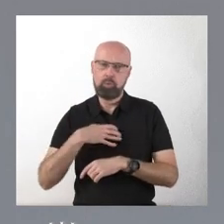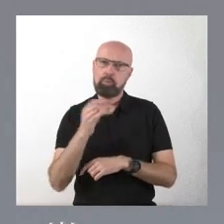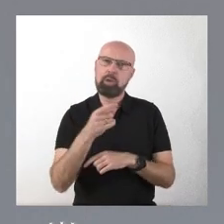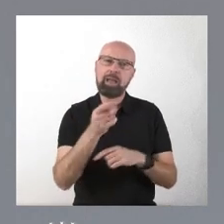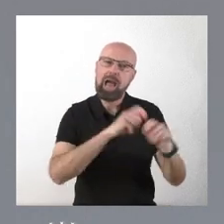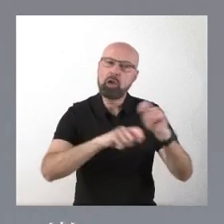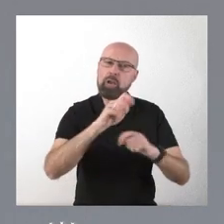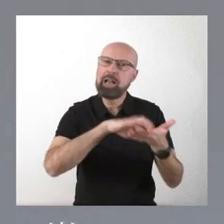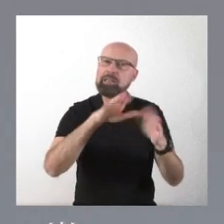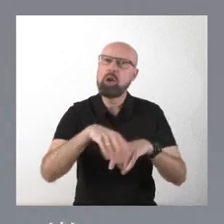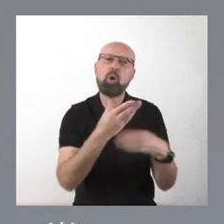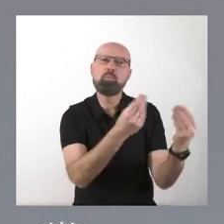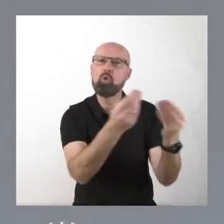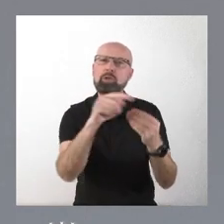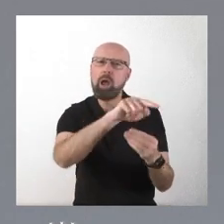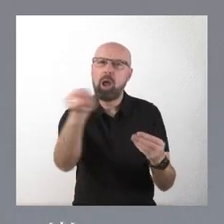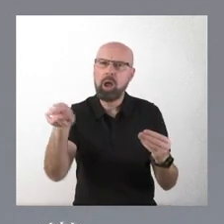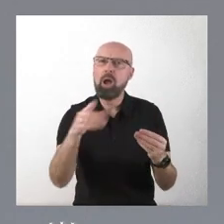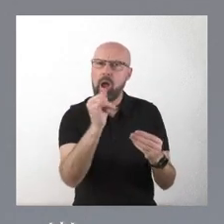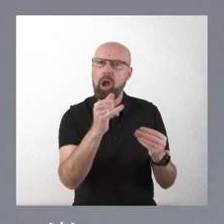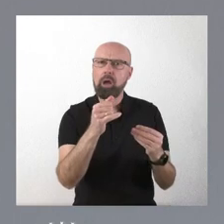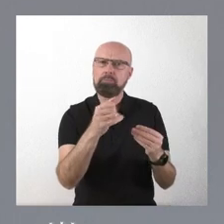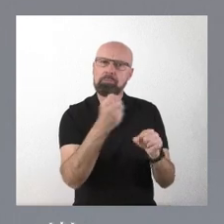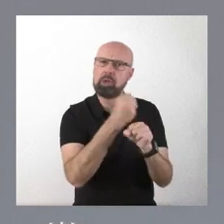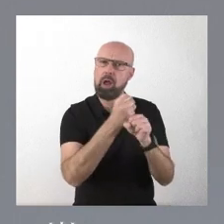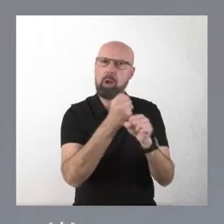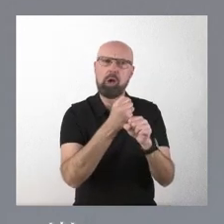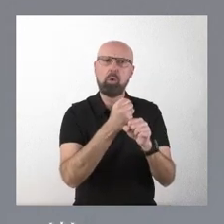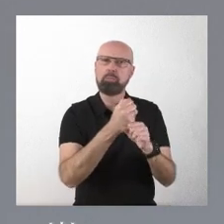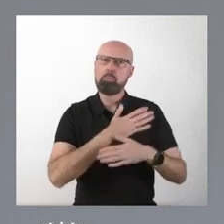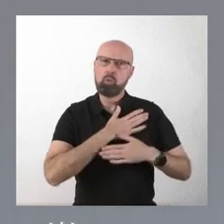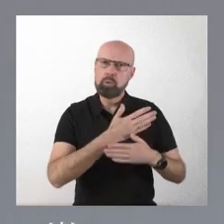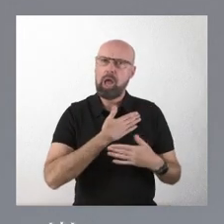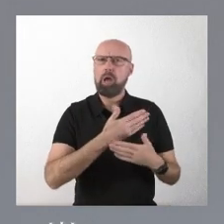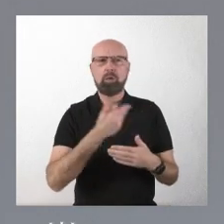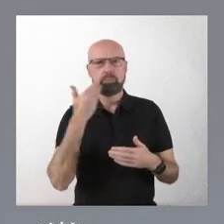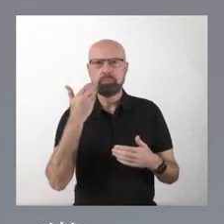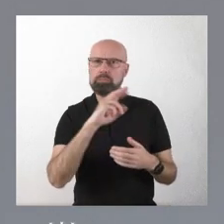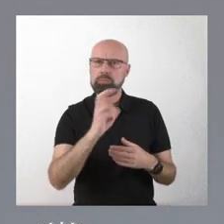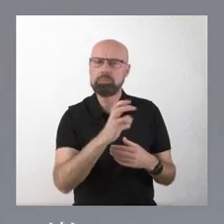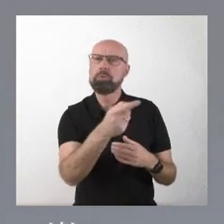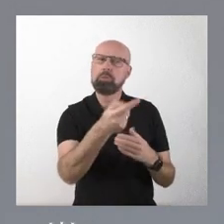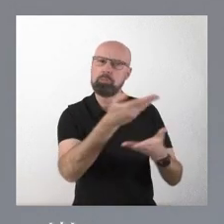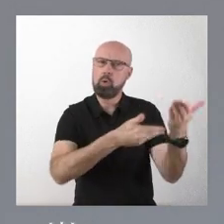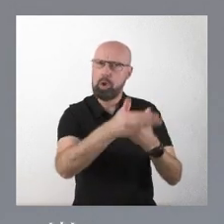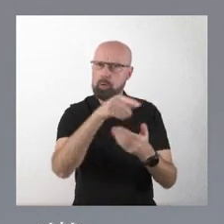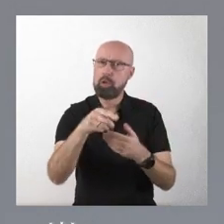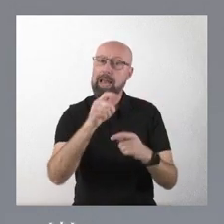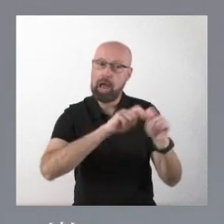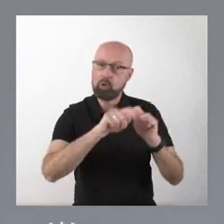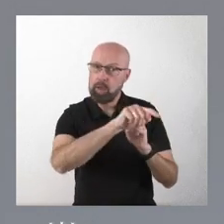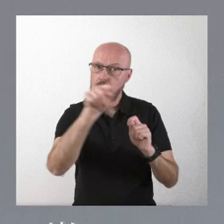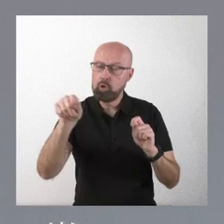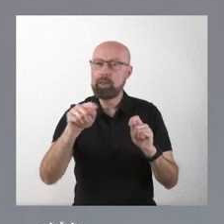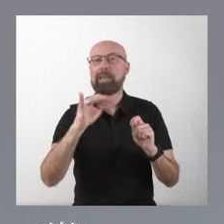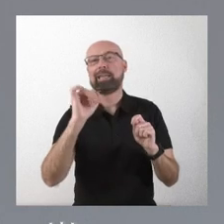asociaciones están basadas en trabajo altruista y voluntario. Con todas esas asociaciones y, claro, con los